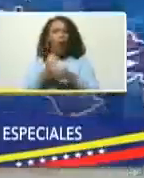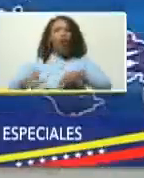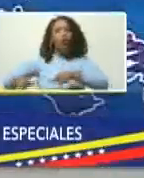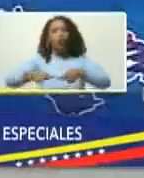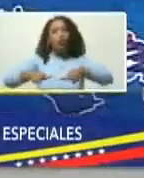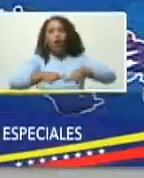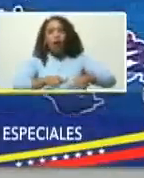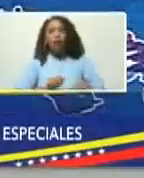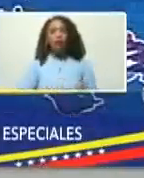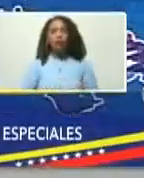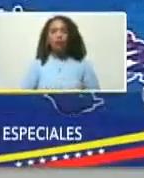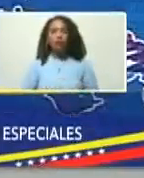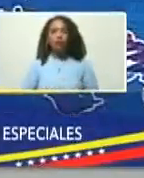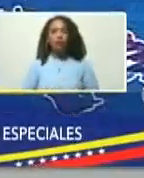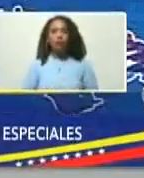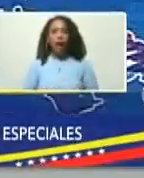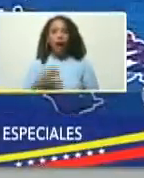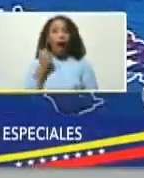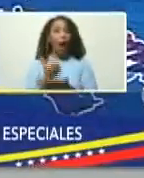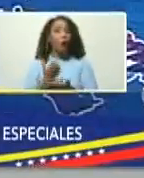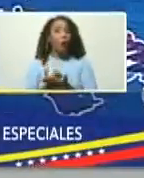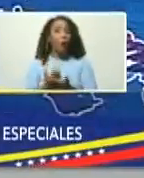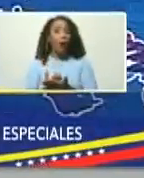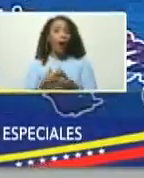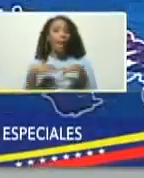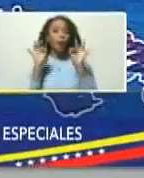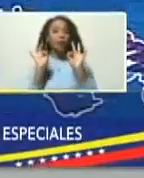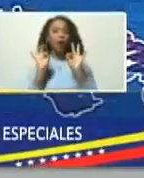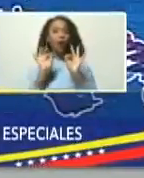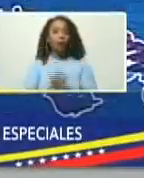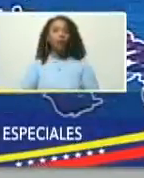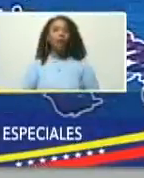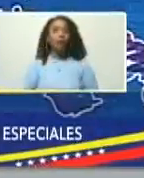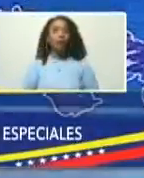económicas especiales.